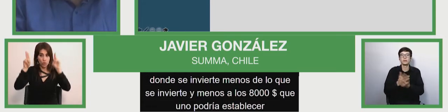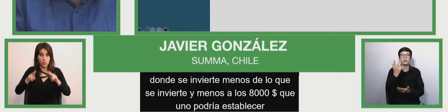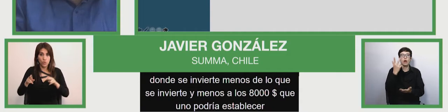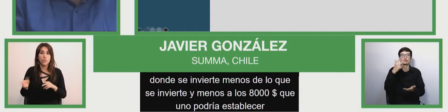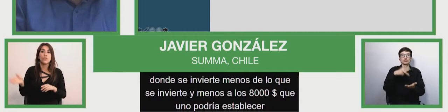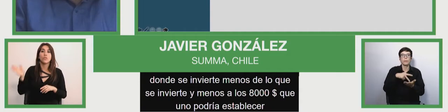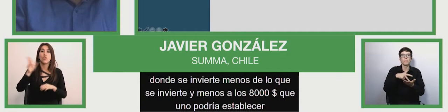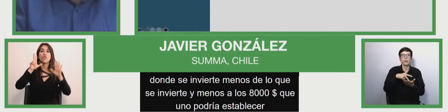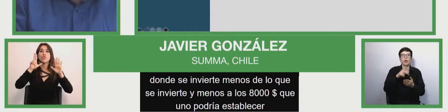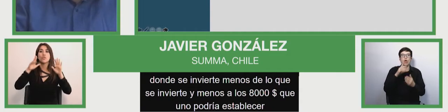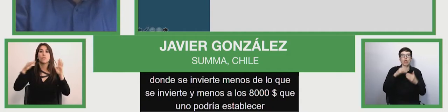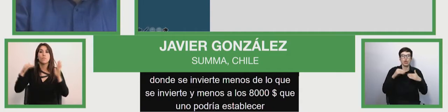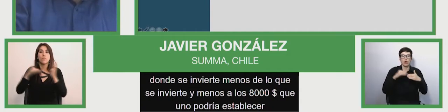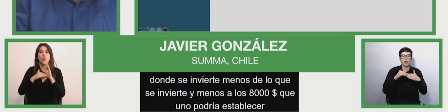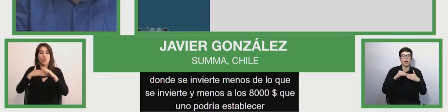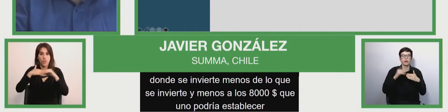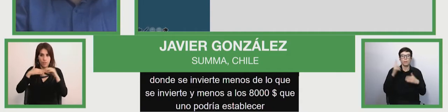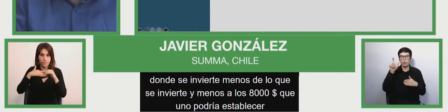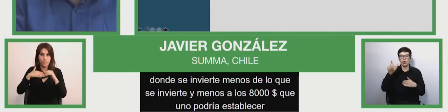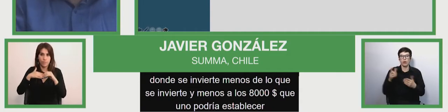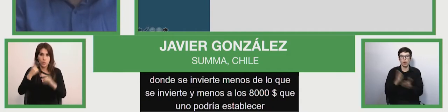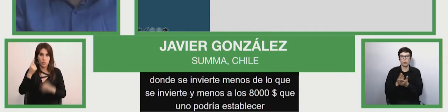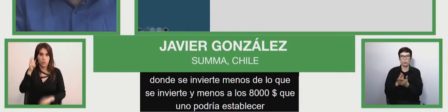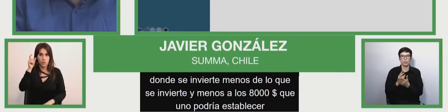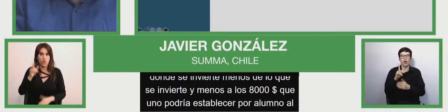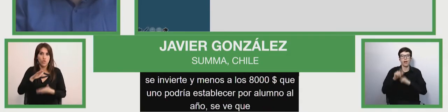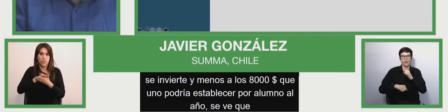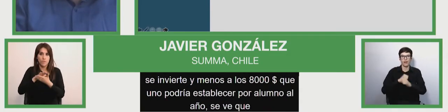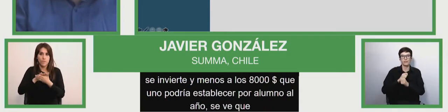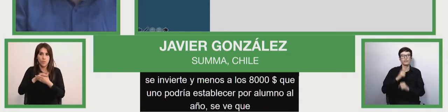se ve que hay una relación entre gasto y calidad.